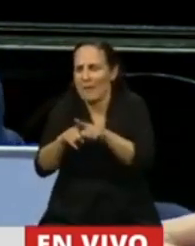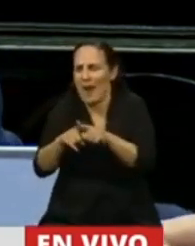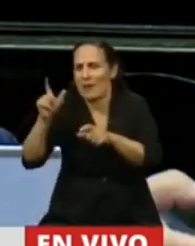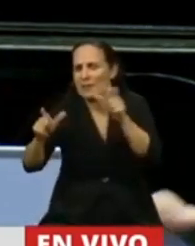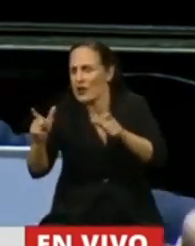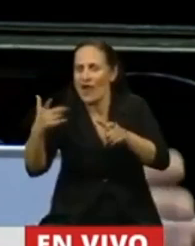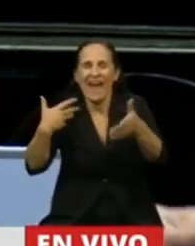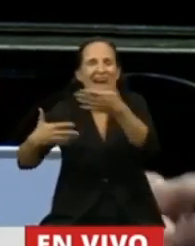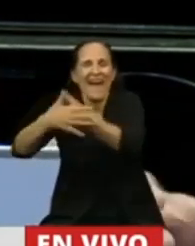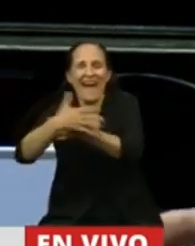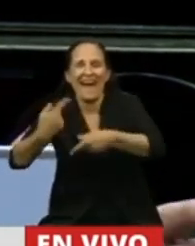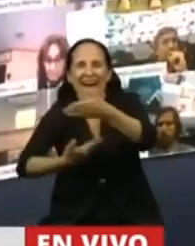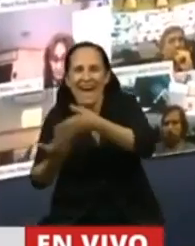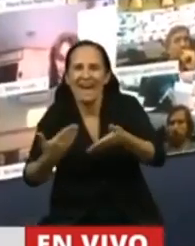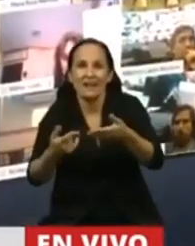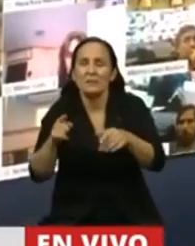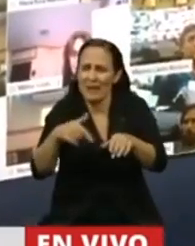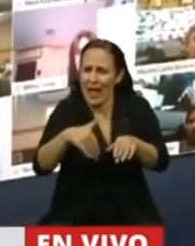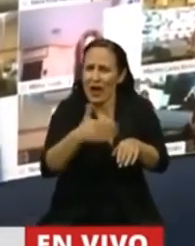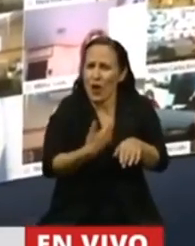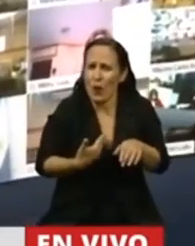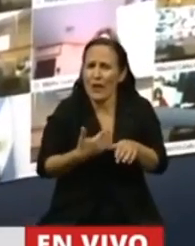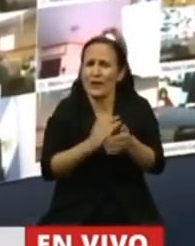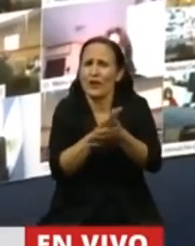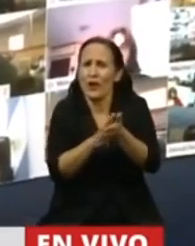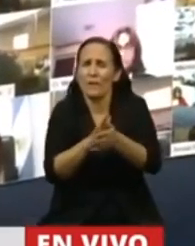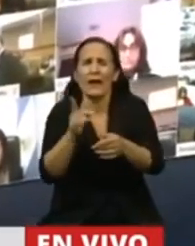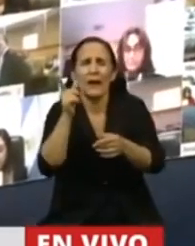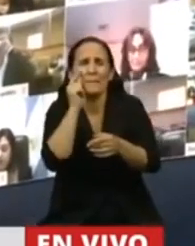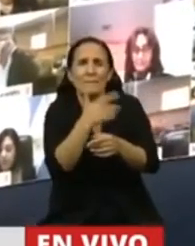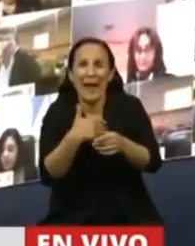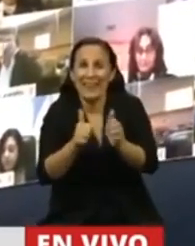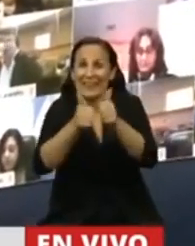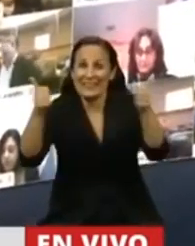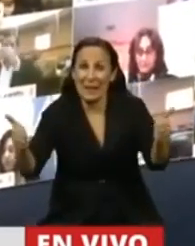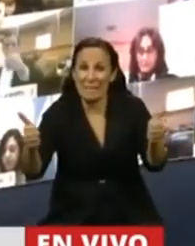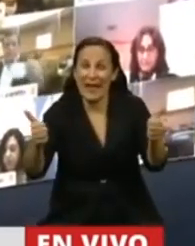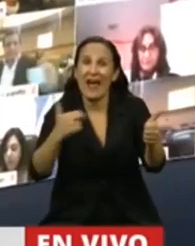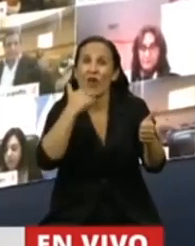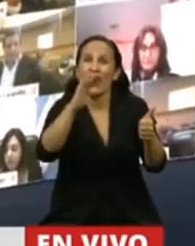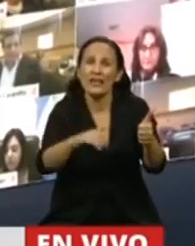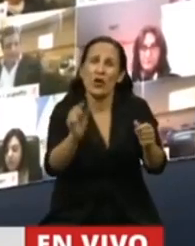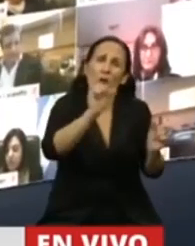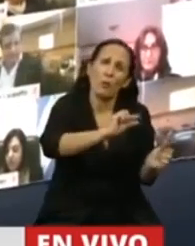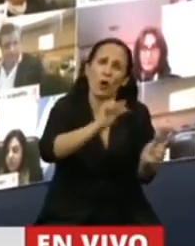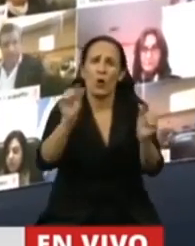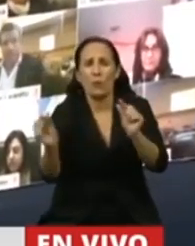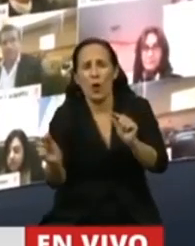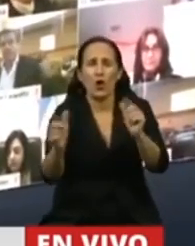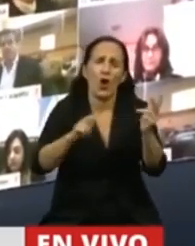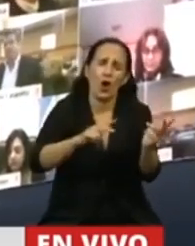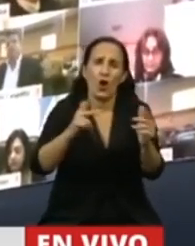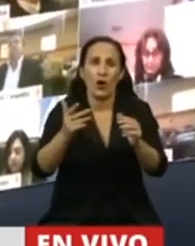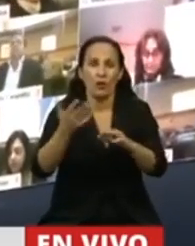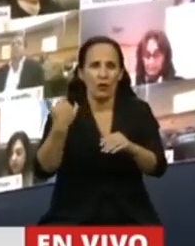estos días el gobierno pudo resolver la transición para que los padres separados, los hijos puedan ir y ver a la madre y quedarse tres días, y al